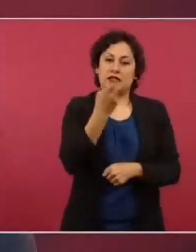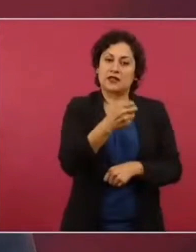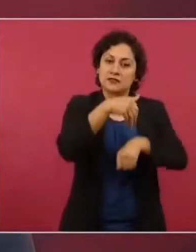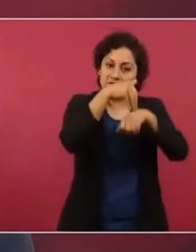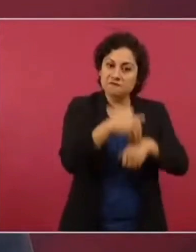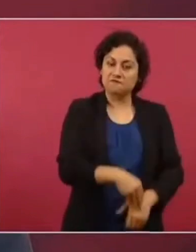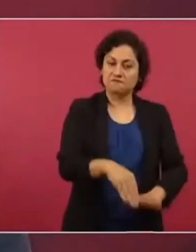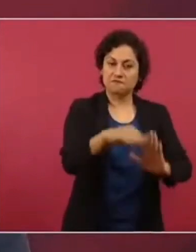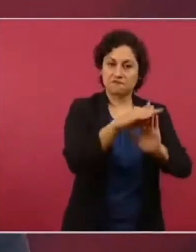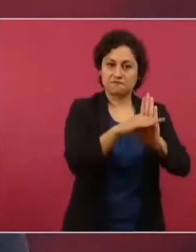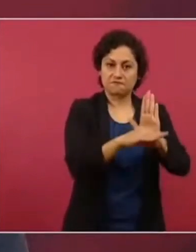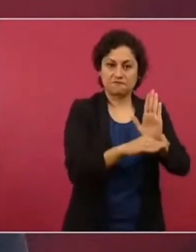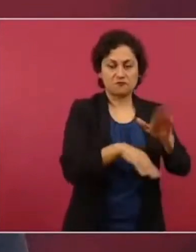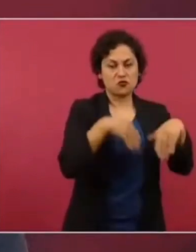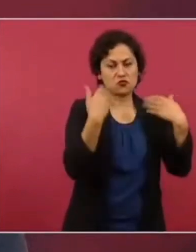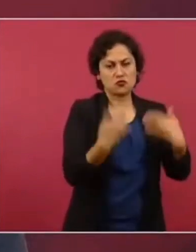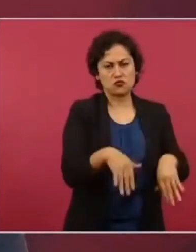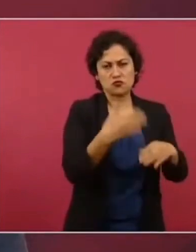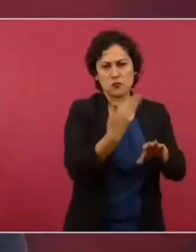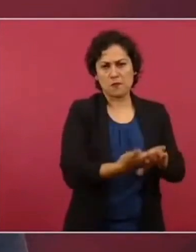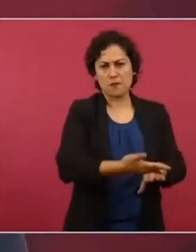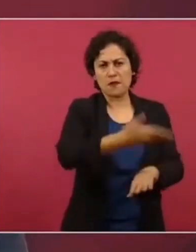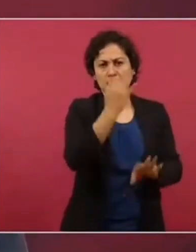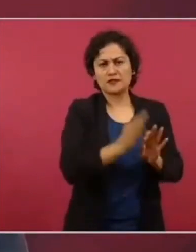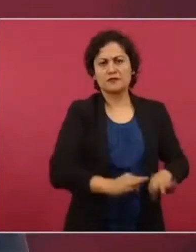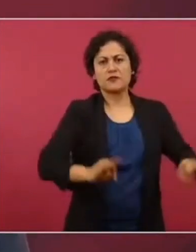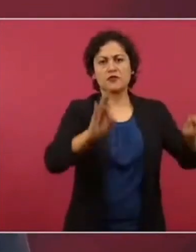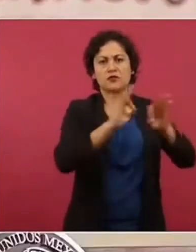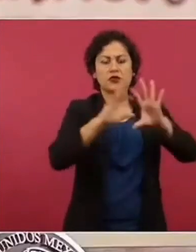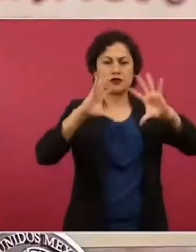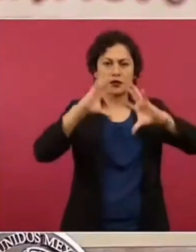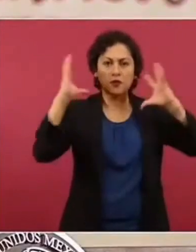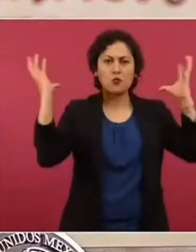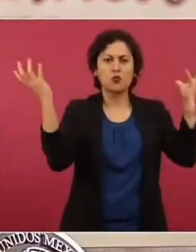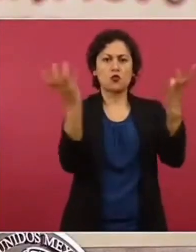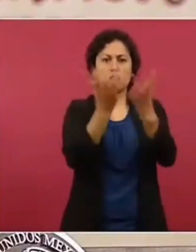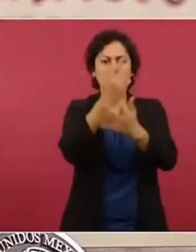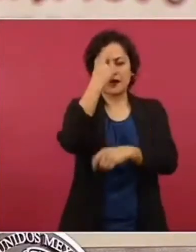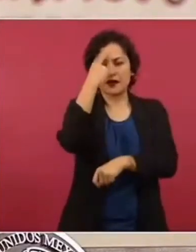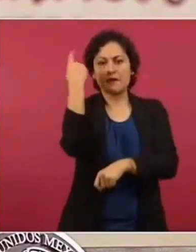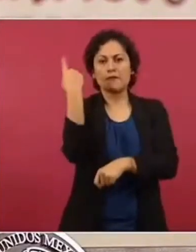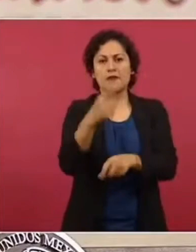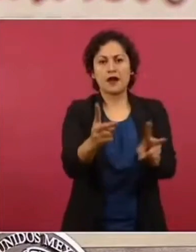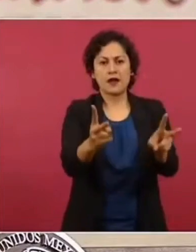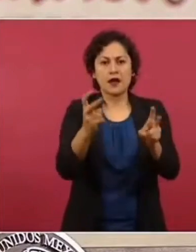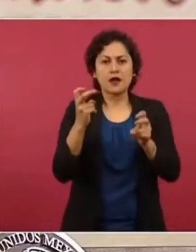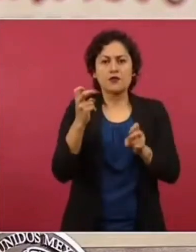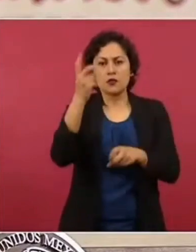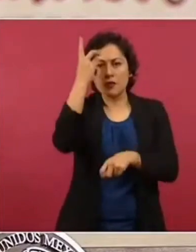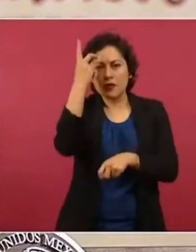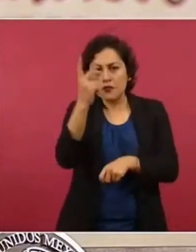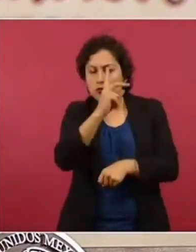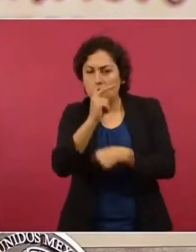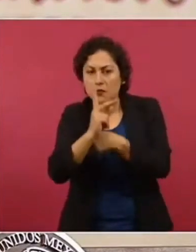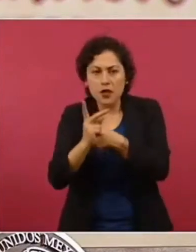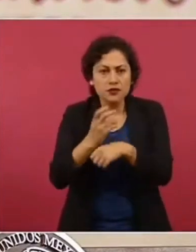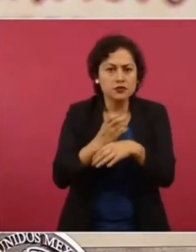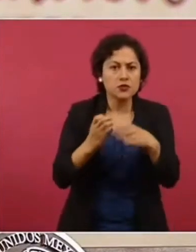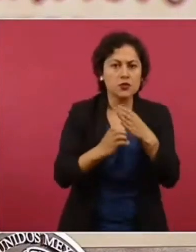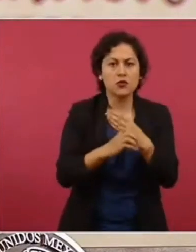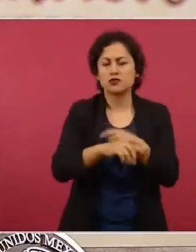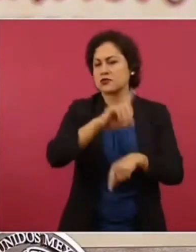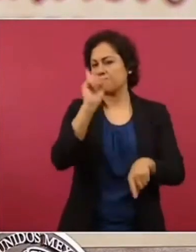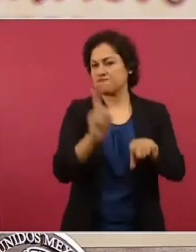a nivel mundial en materia de la lucha contra el tráfico de los bienes culturales. Pero, sobre todo, un